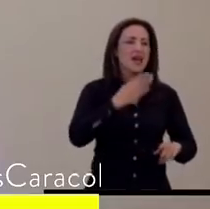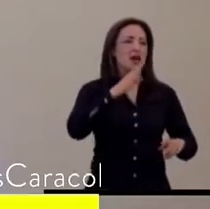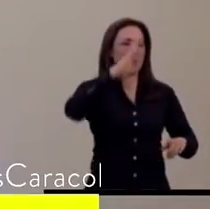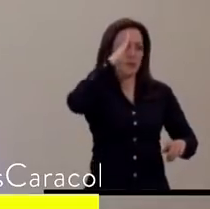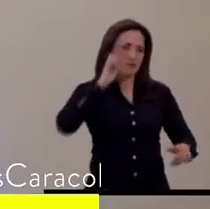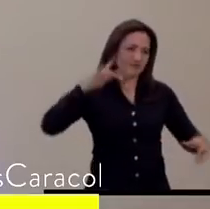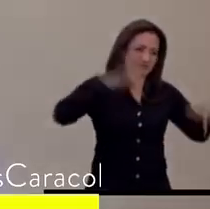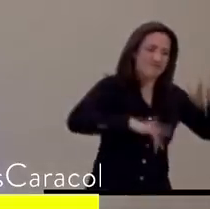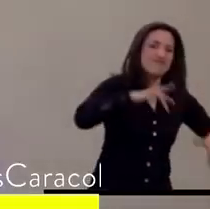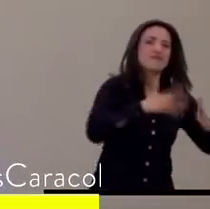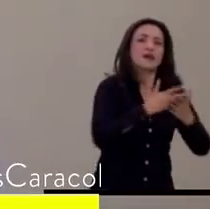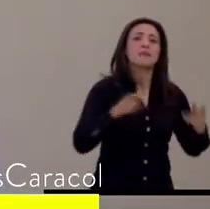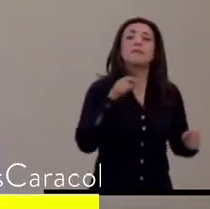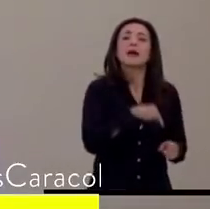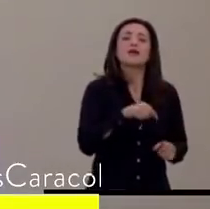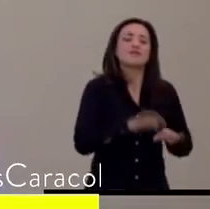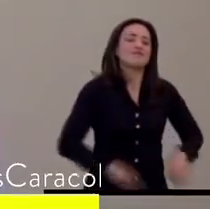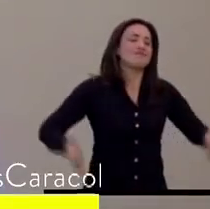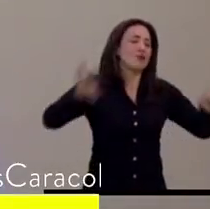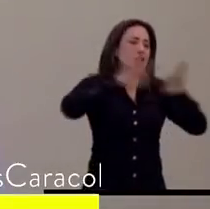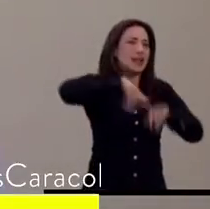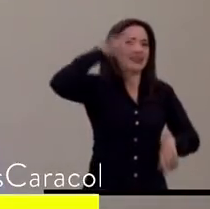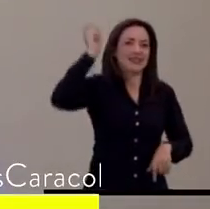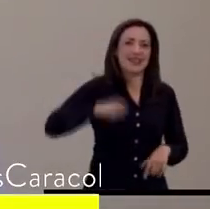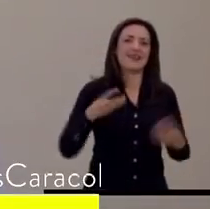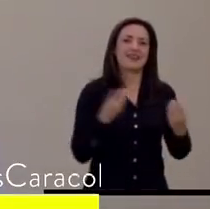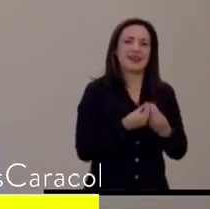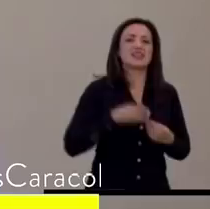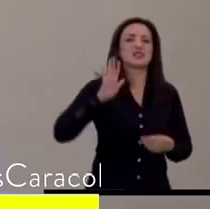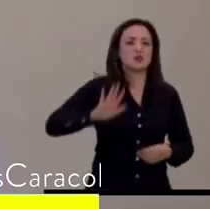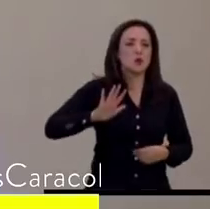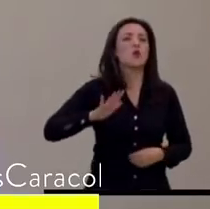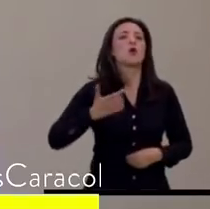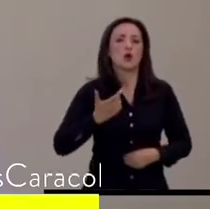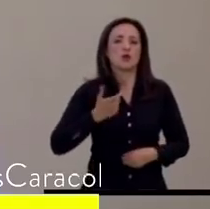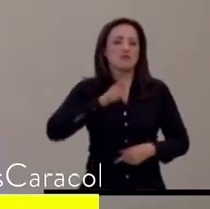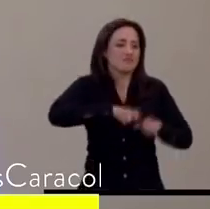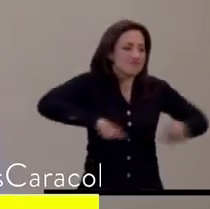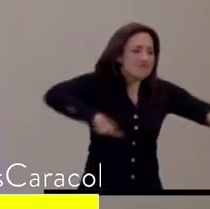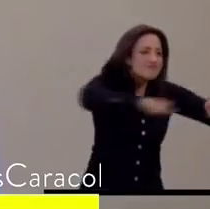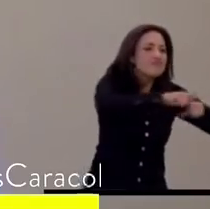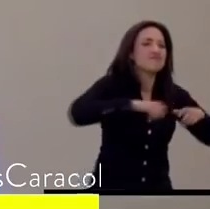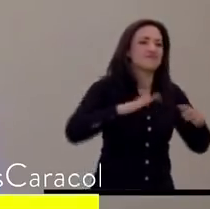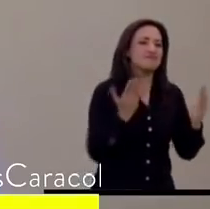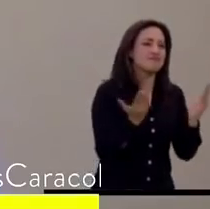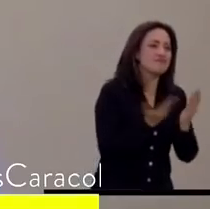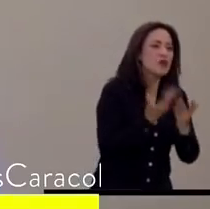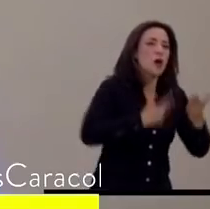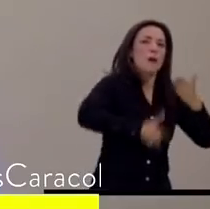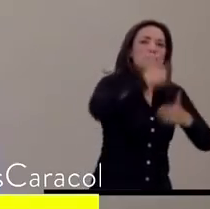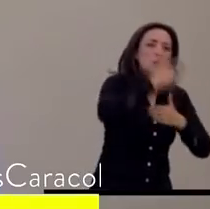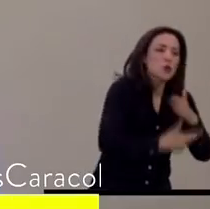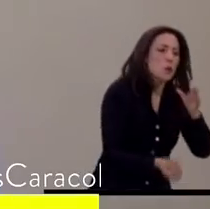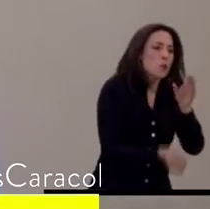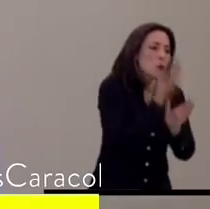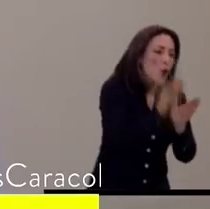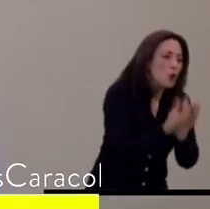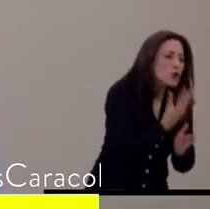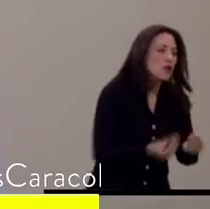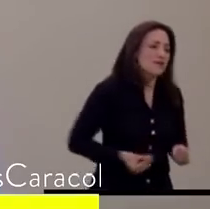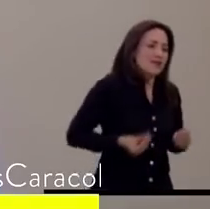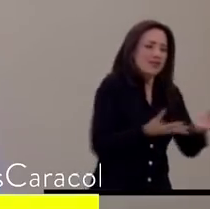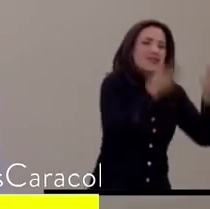estricta del Estado civil, las autoridades en materia de educación, salud, proyectos productivos tienen que llegar